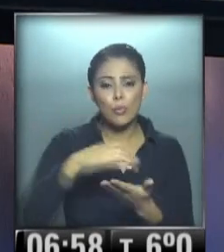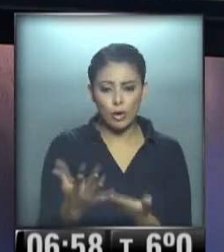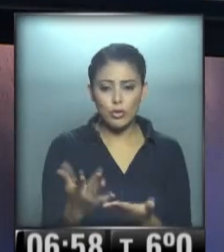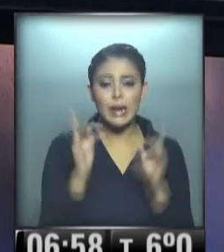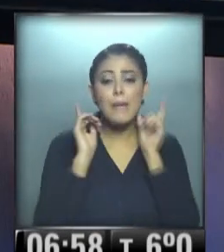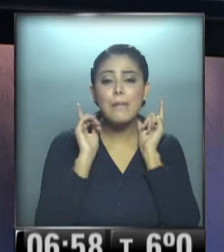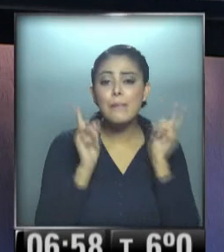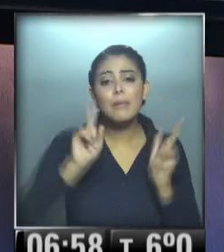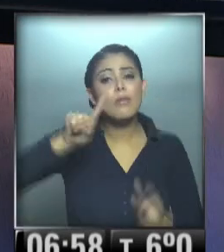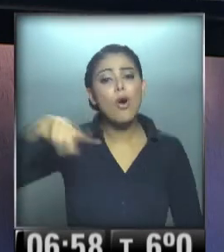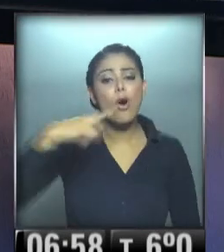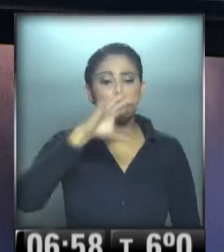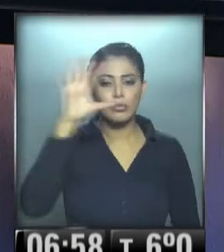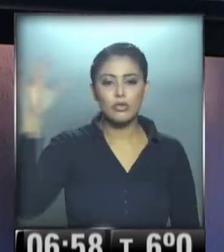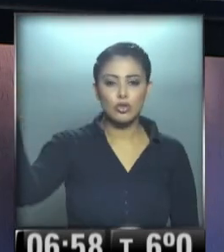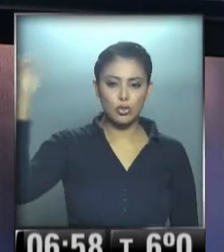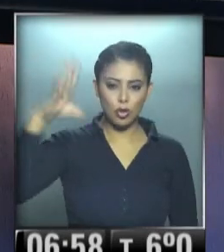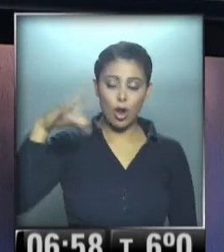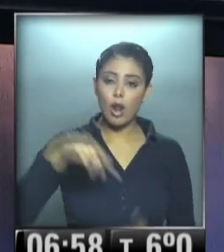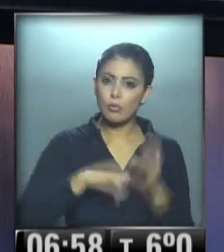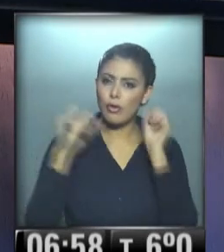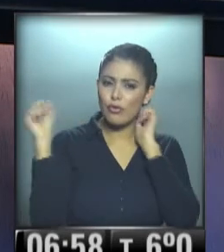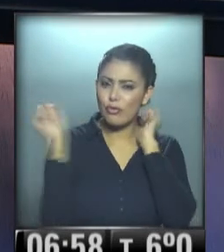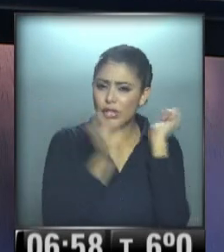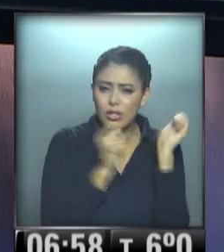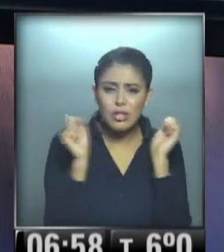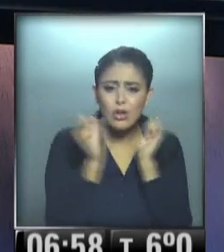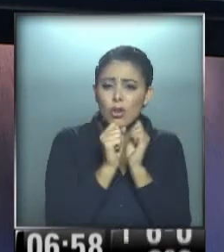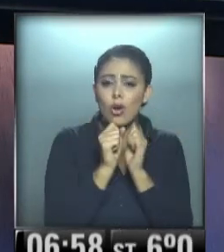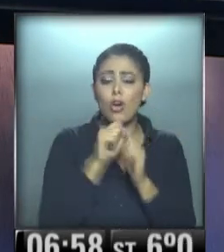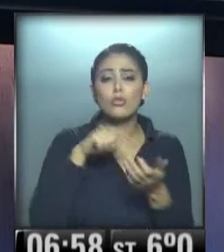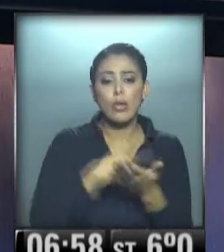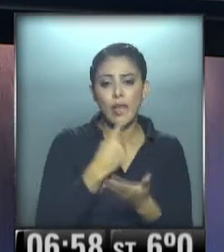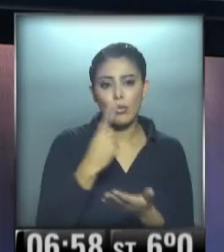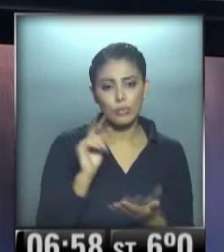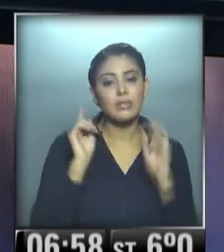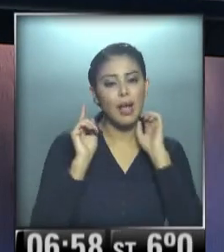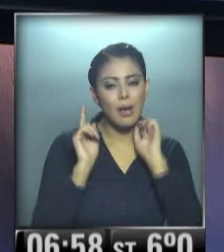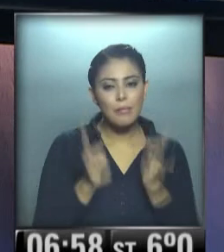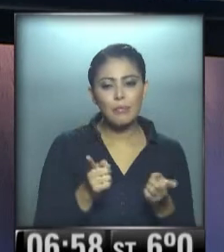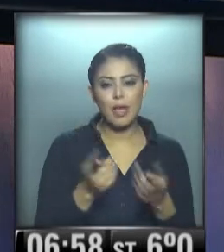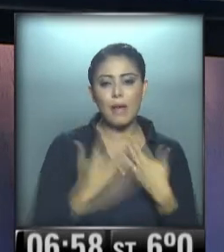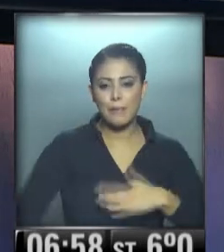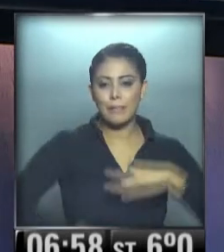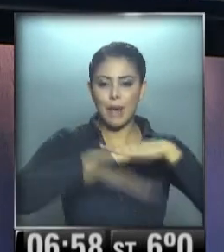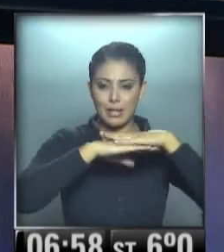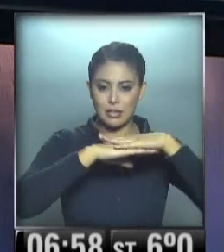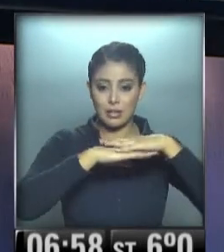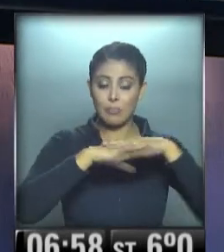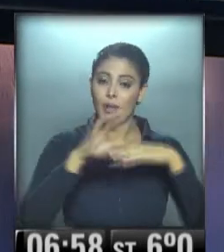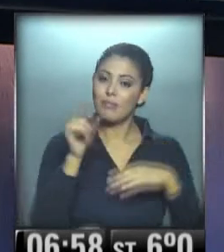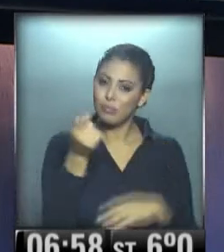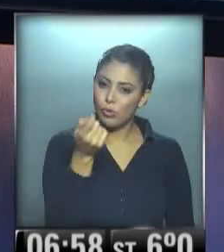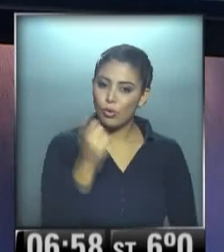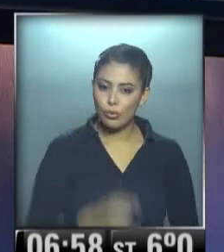igual que en todo el resto del país. Solazo, pero el frío es muy intenso. En la ciudad de Buenos Aires también, la máxima pronosticada, bastante